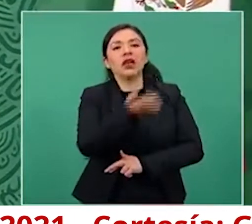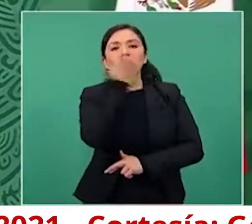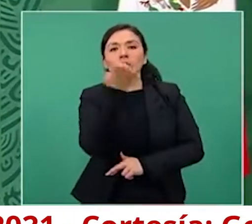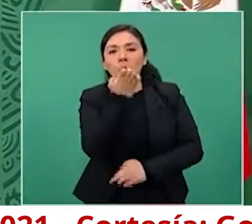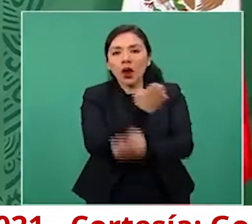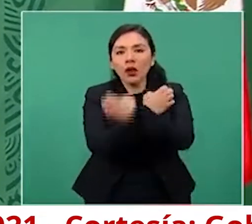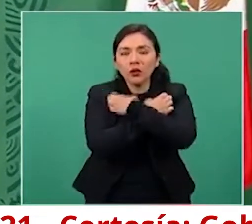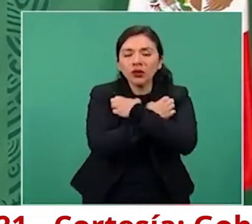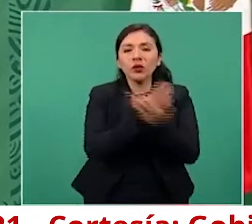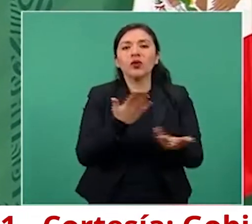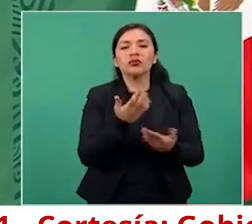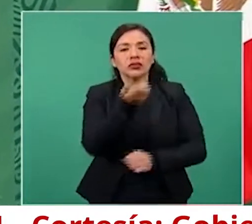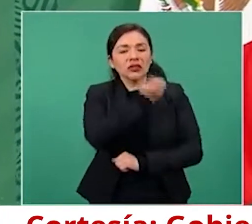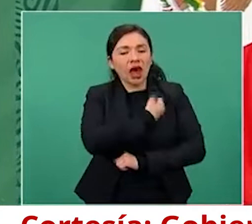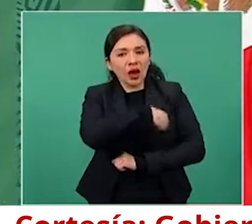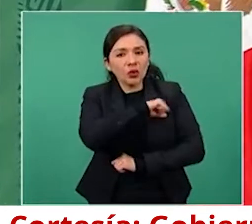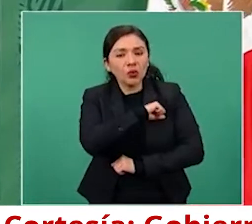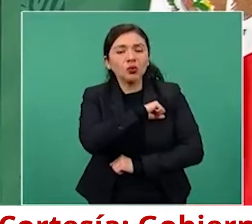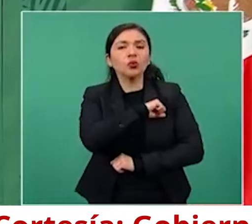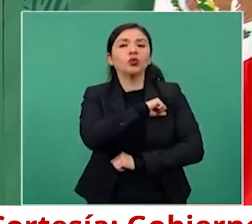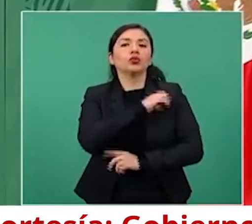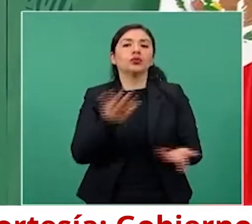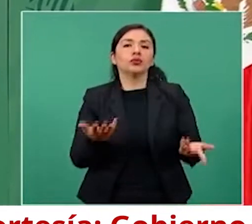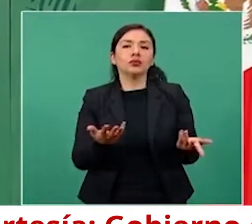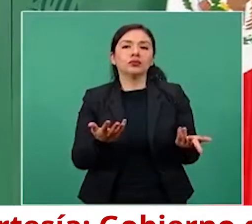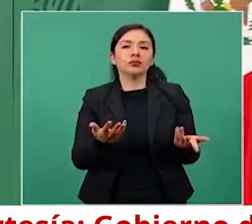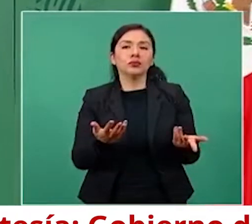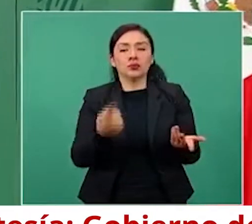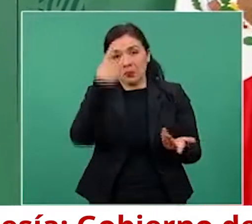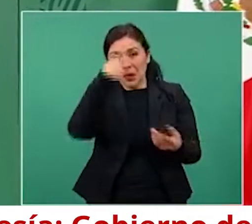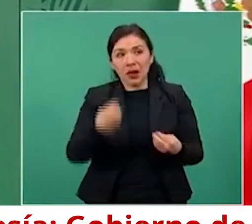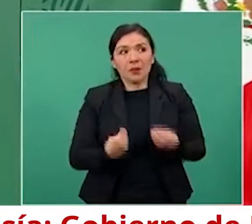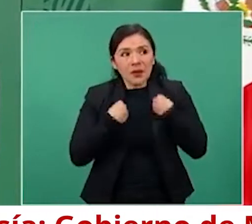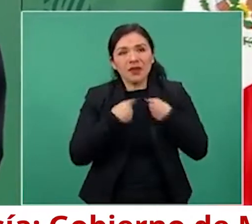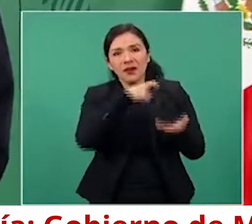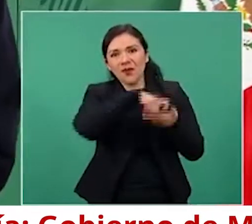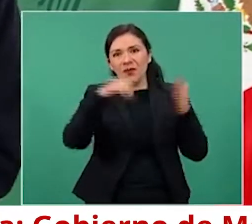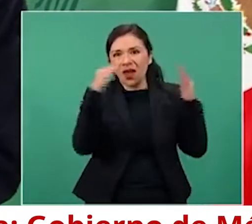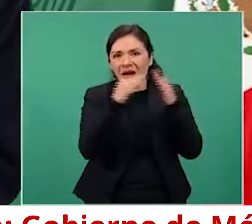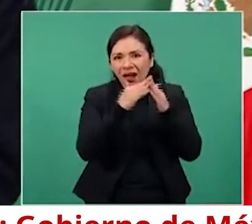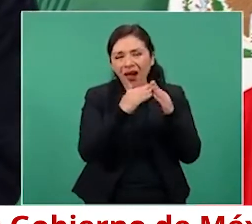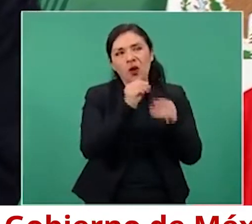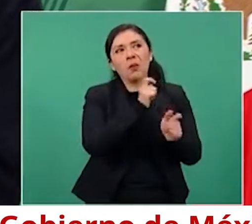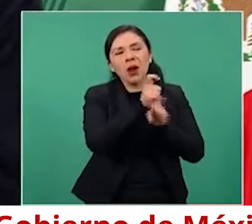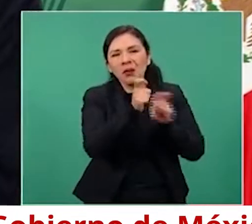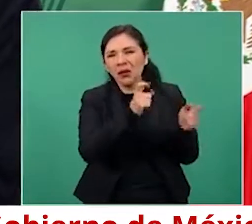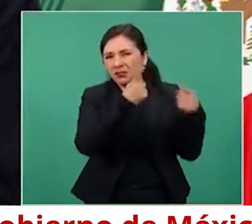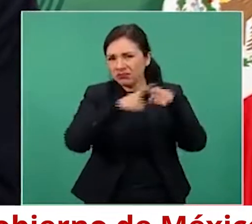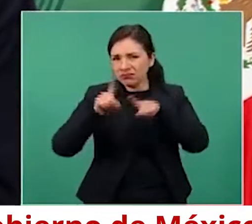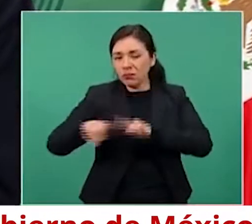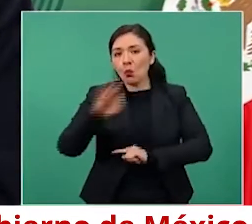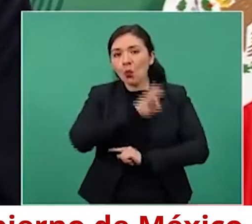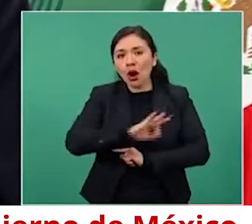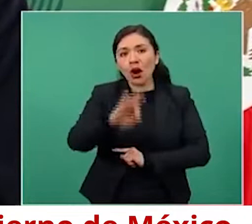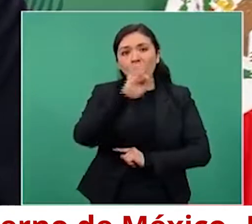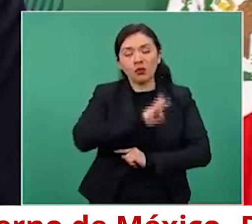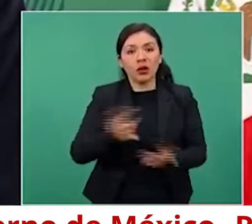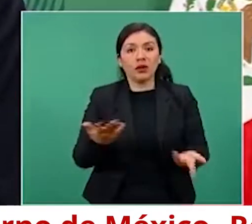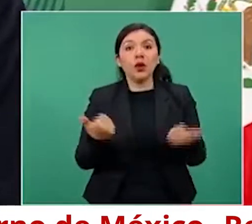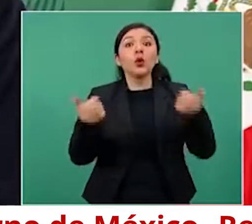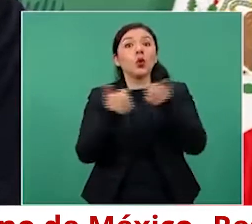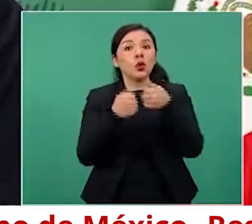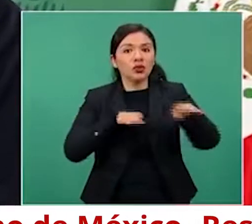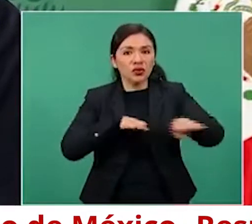para la vivienda. Desde luego el